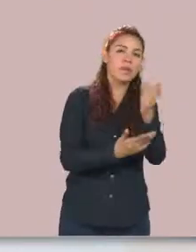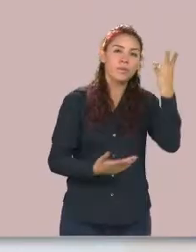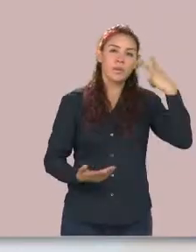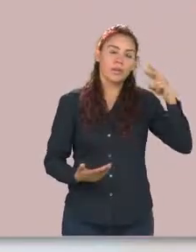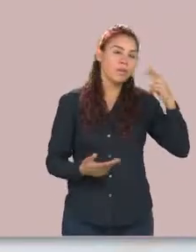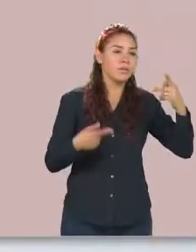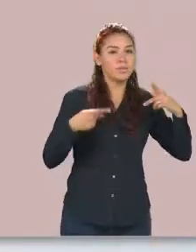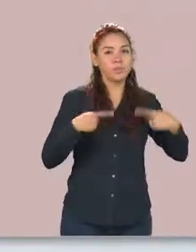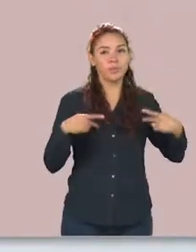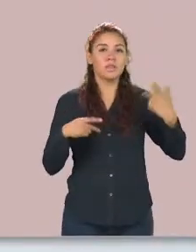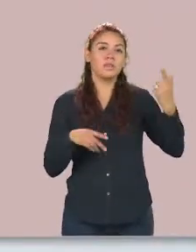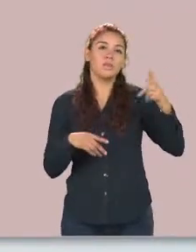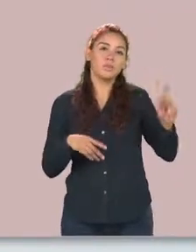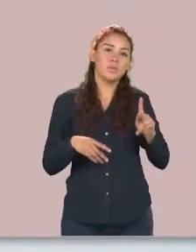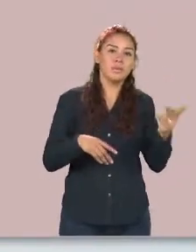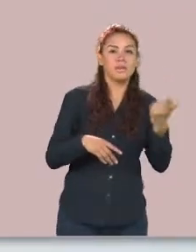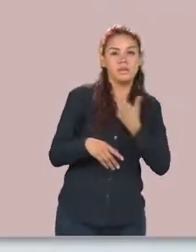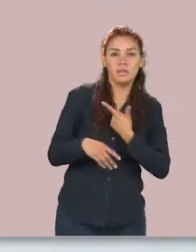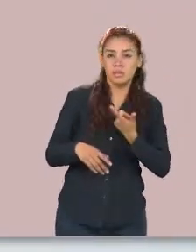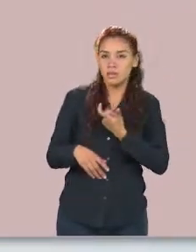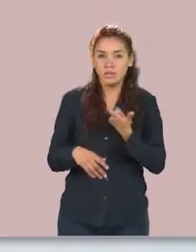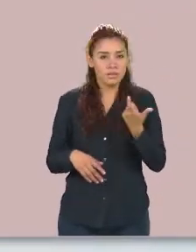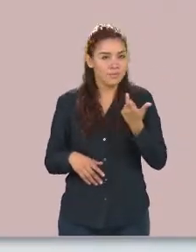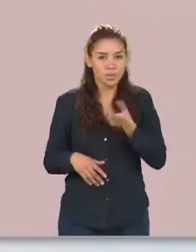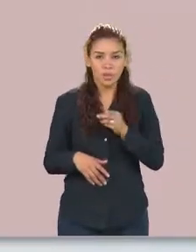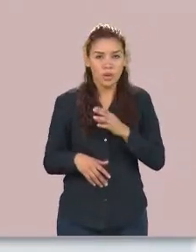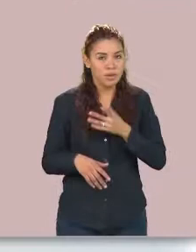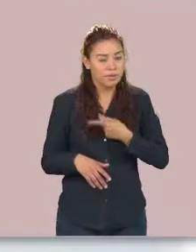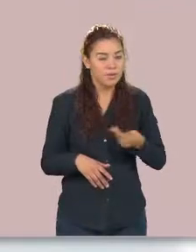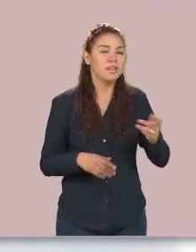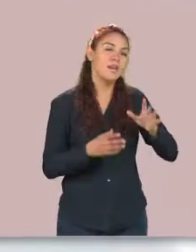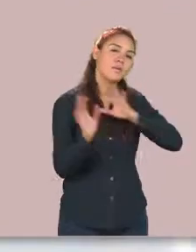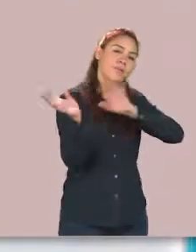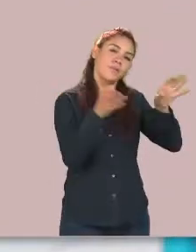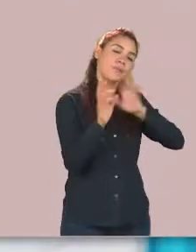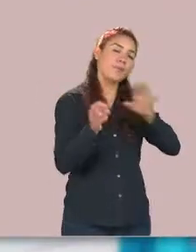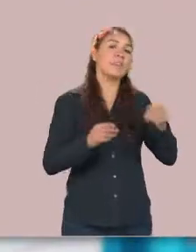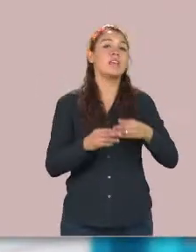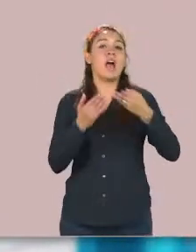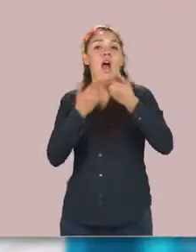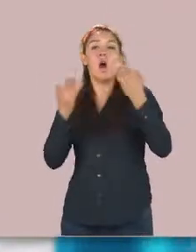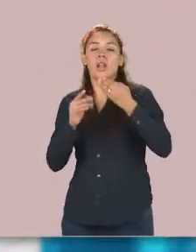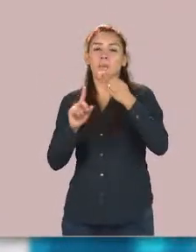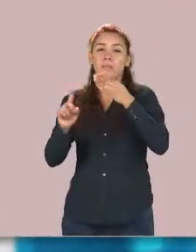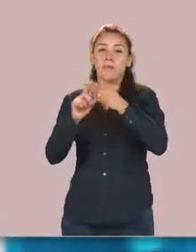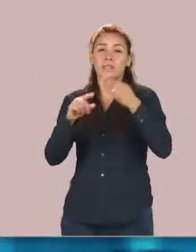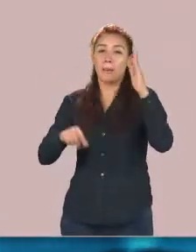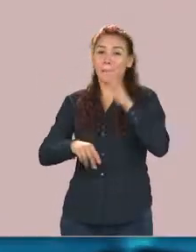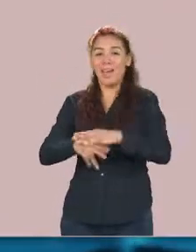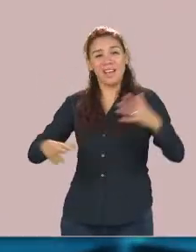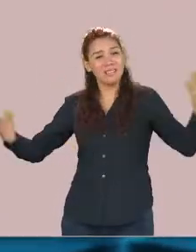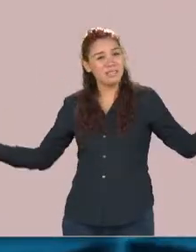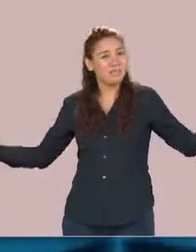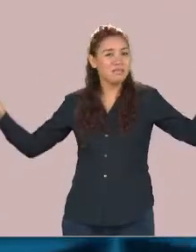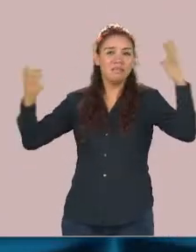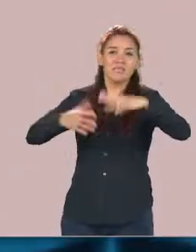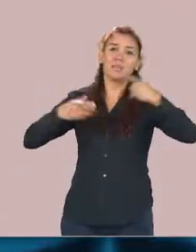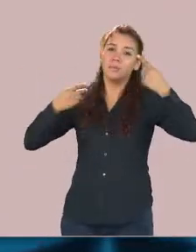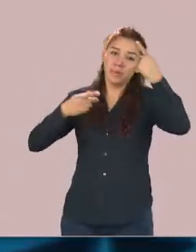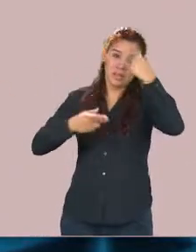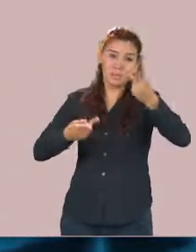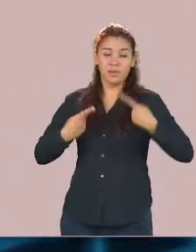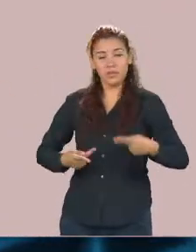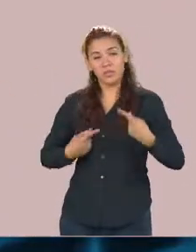fines del año pasado y en el inicio de este 2018, emprender una amplia distribución de donativos de los artículos invernales entre la población más